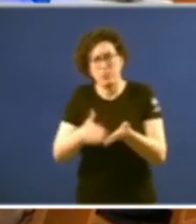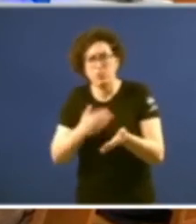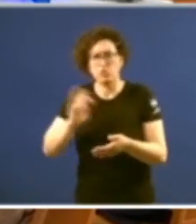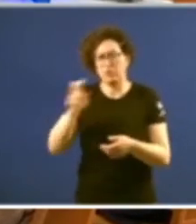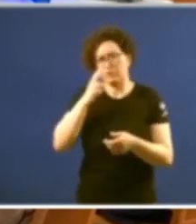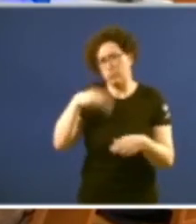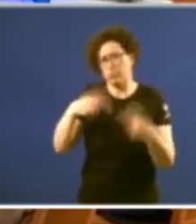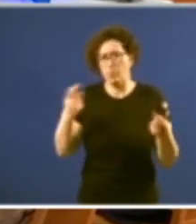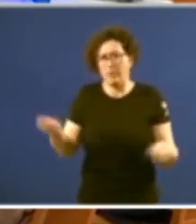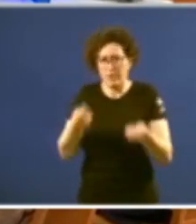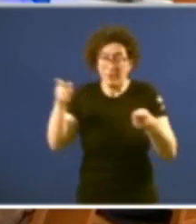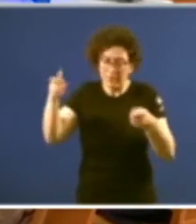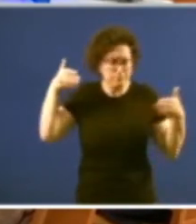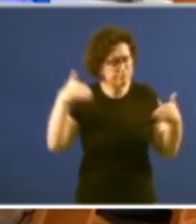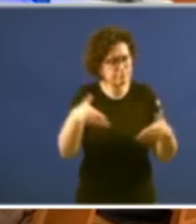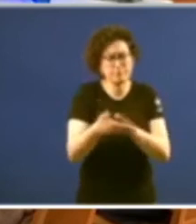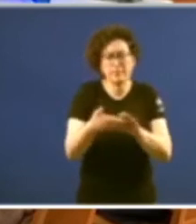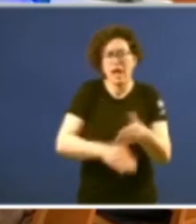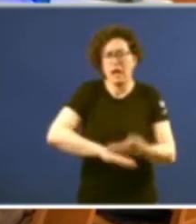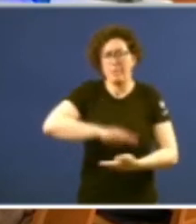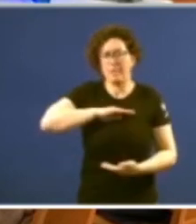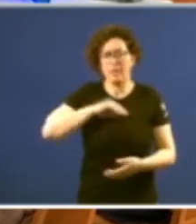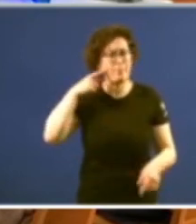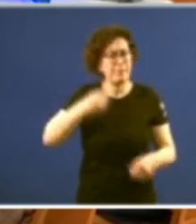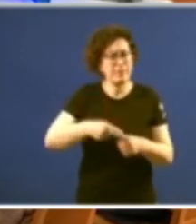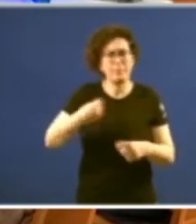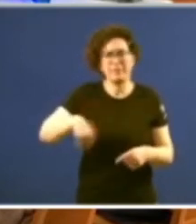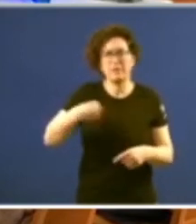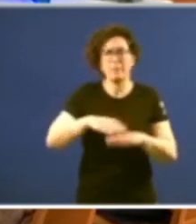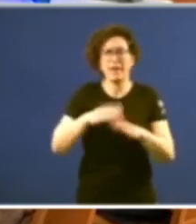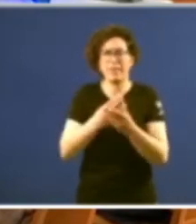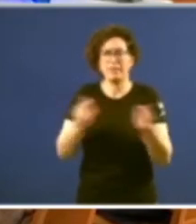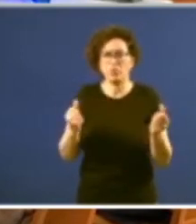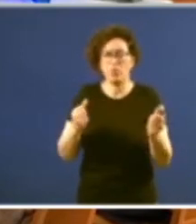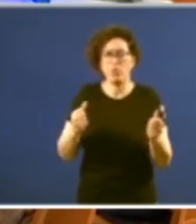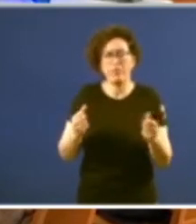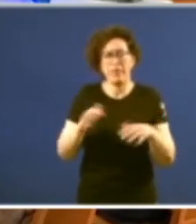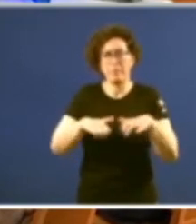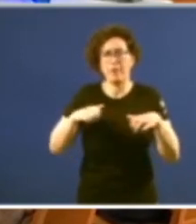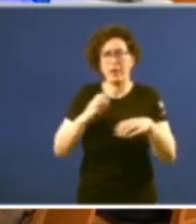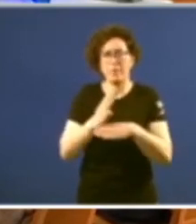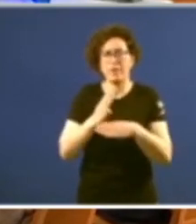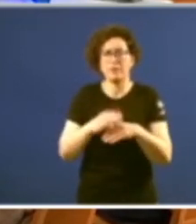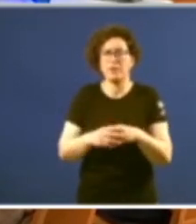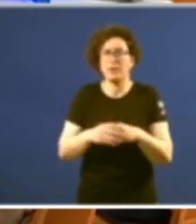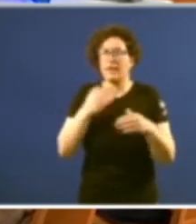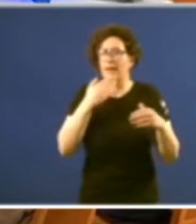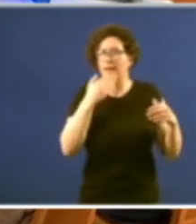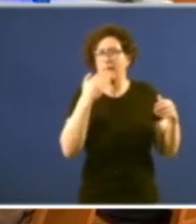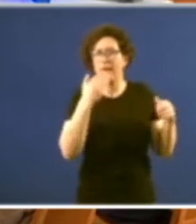centrarase na capacidade do Presidente para a disolución do Parlamento Moito Moitas grazas